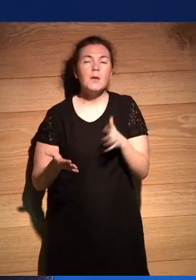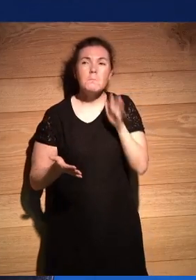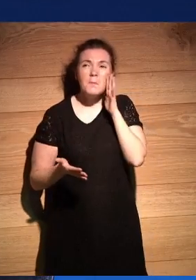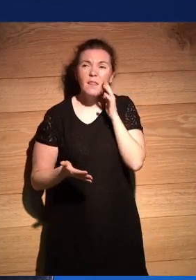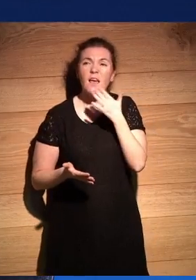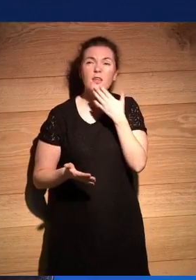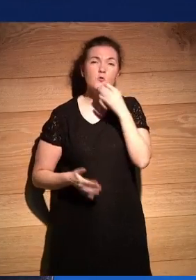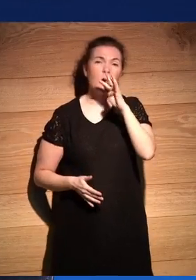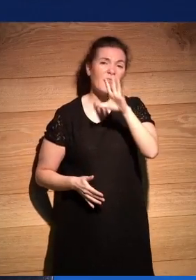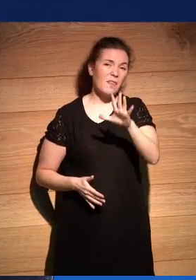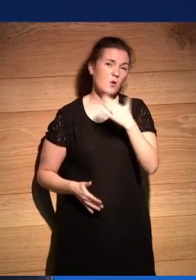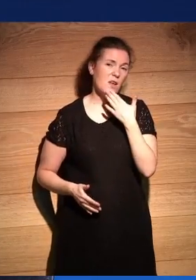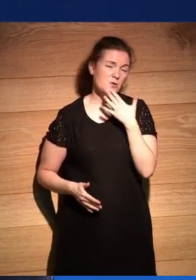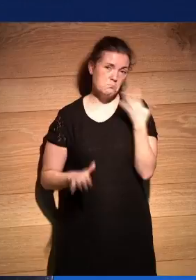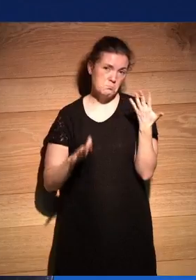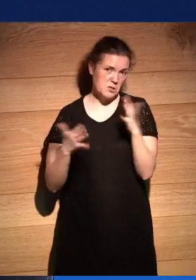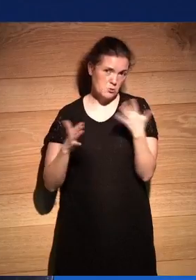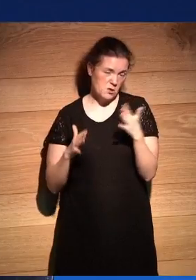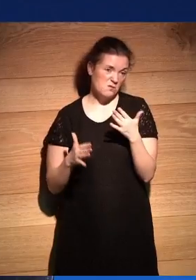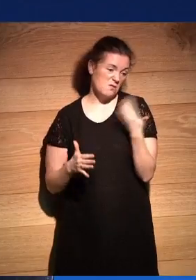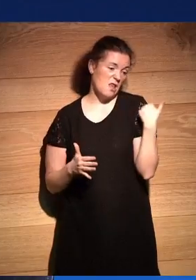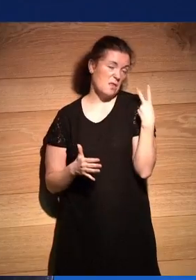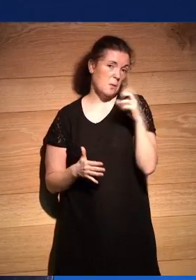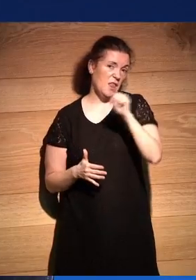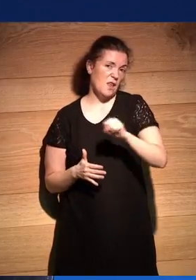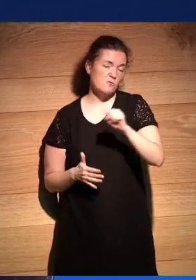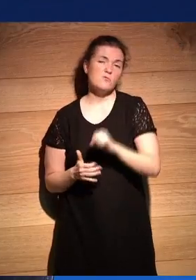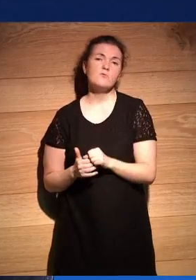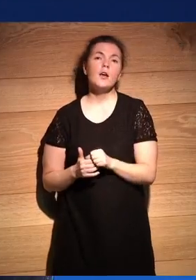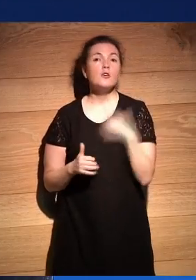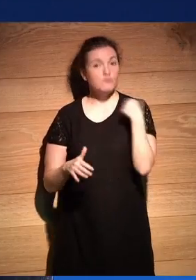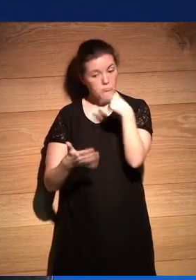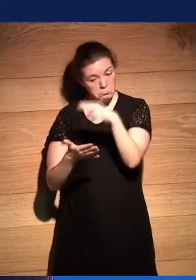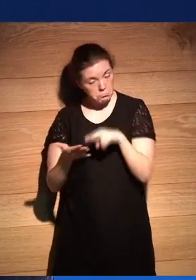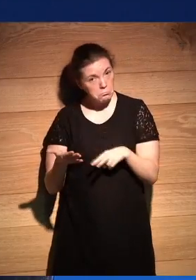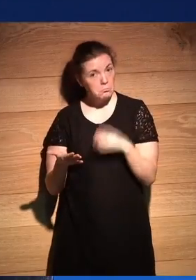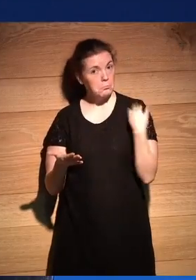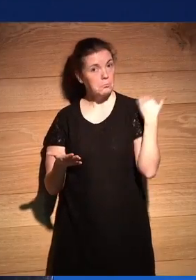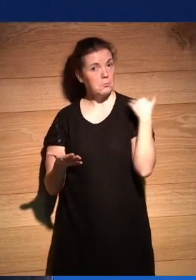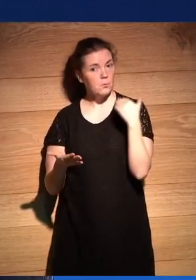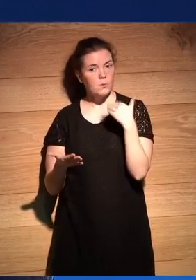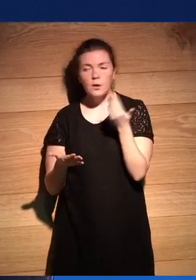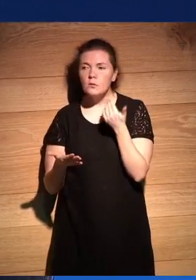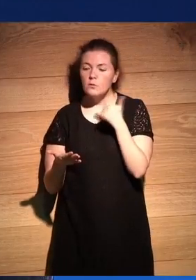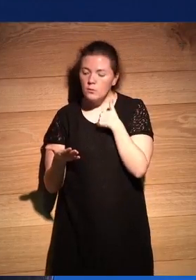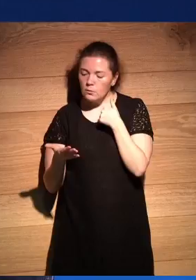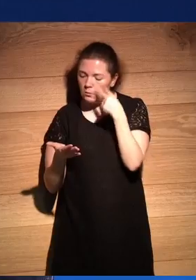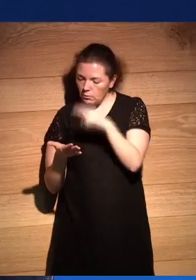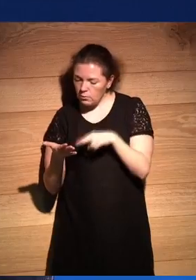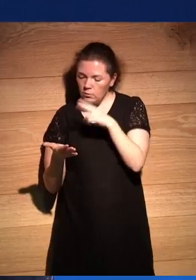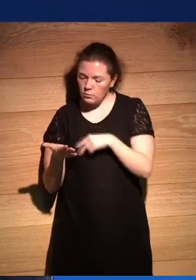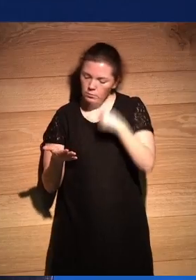años más o menos ¿no? sí más o 20 años y cuando la leía no podía evitar pensar decía